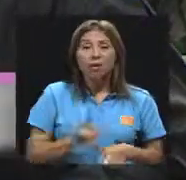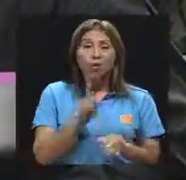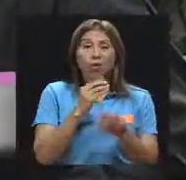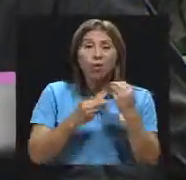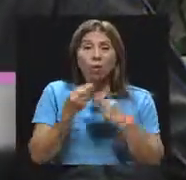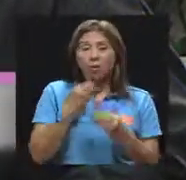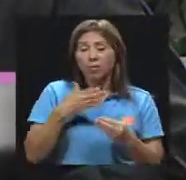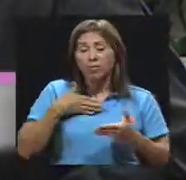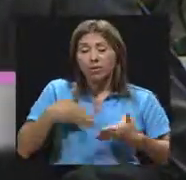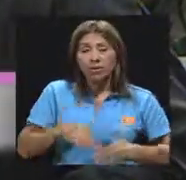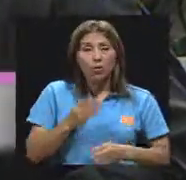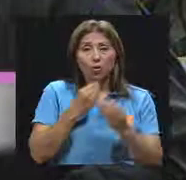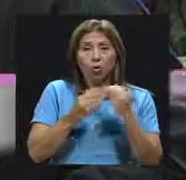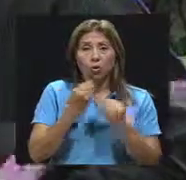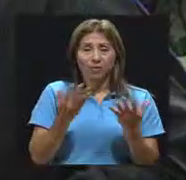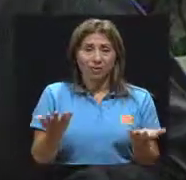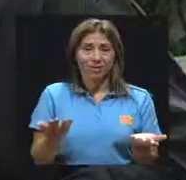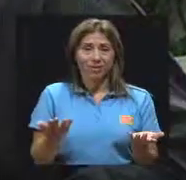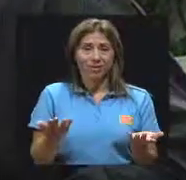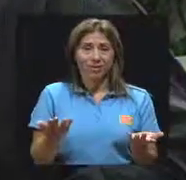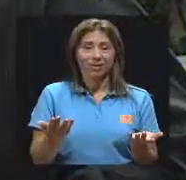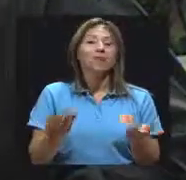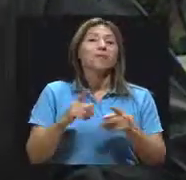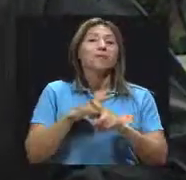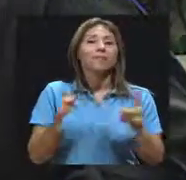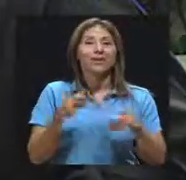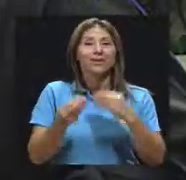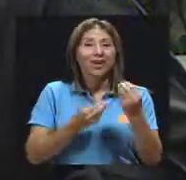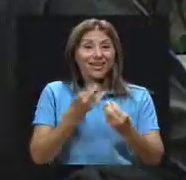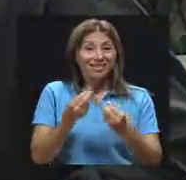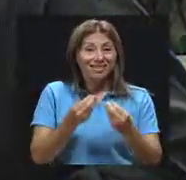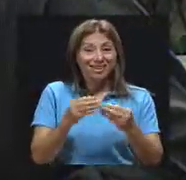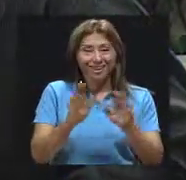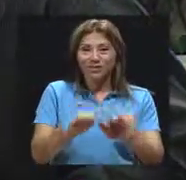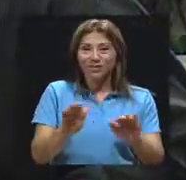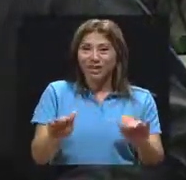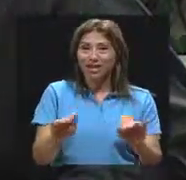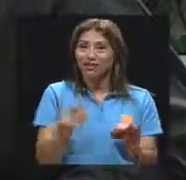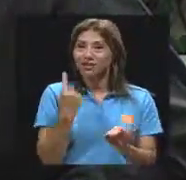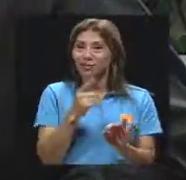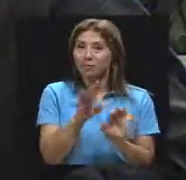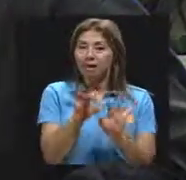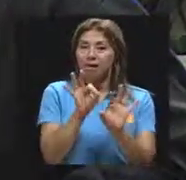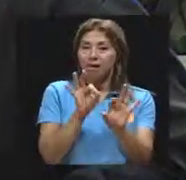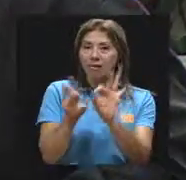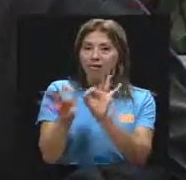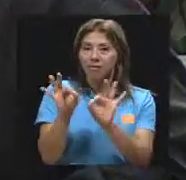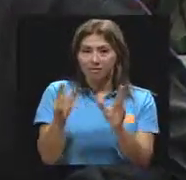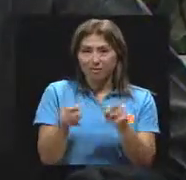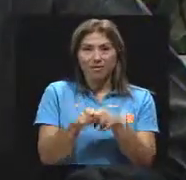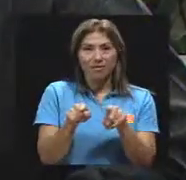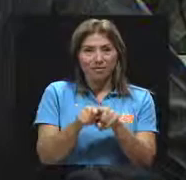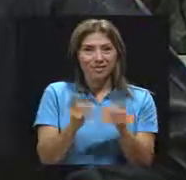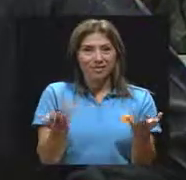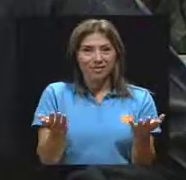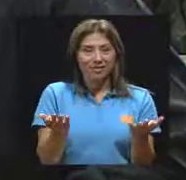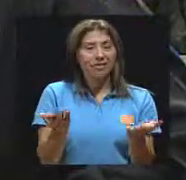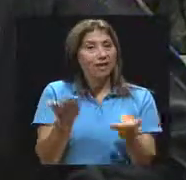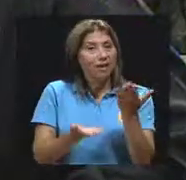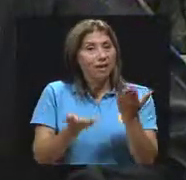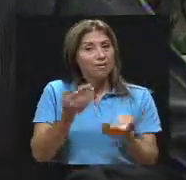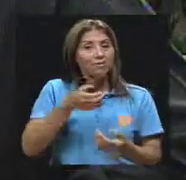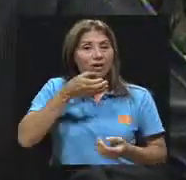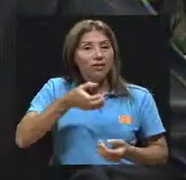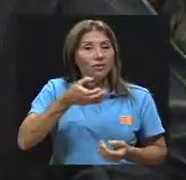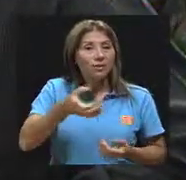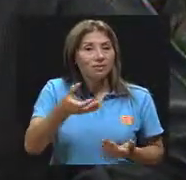no come. Más cuando están por debajo de la edad escolar, ¿verdad? Y es que son sumamente selectivos también. Entonces, tal vez, doctora, ¿alguna recomendación en esa línea?